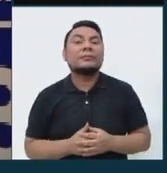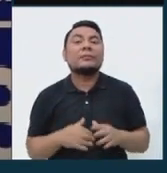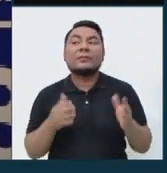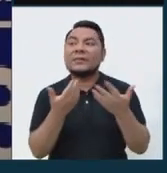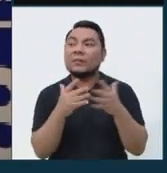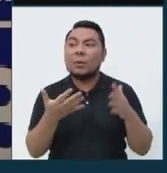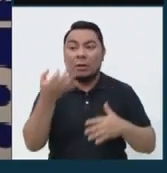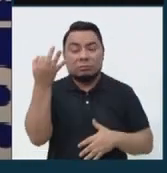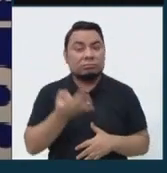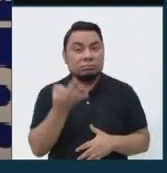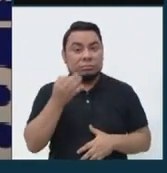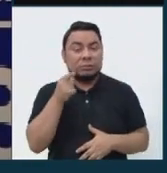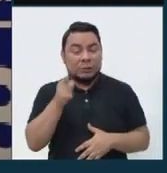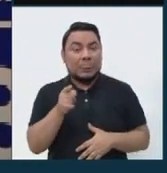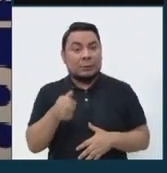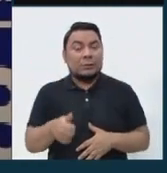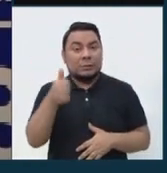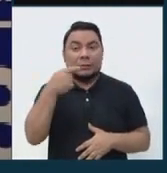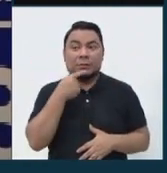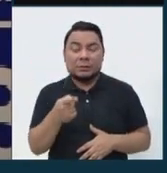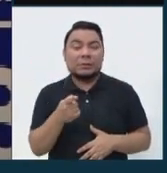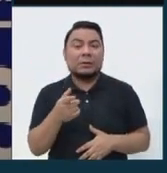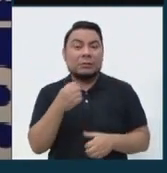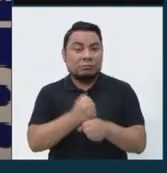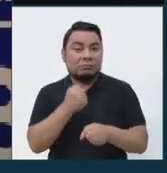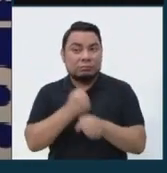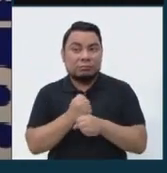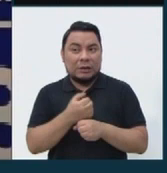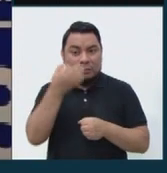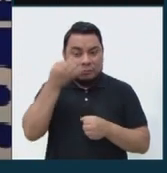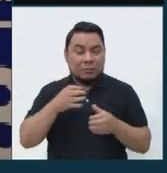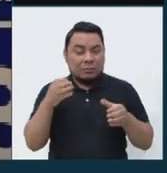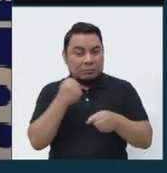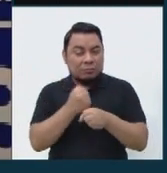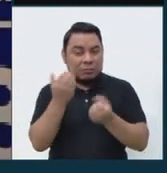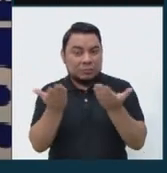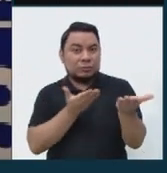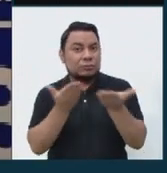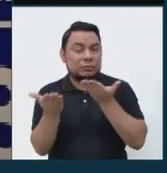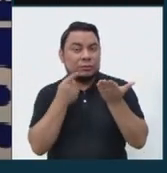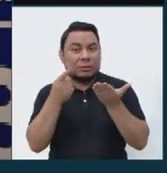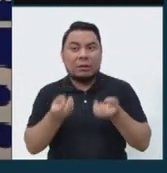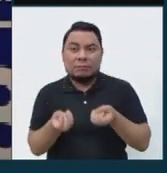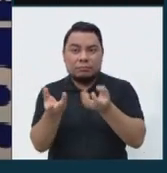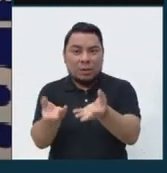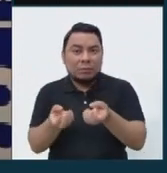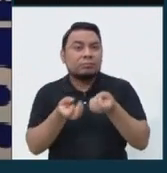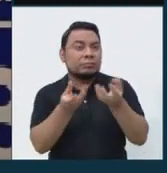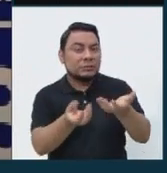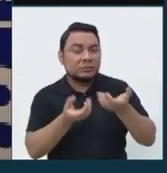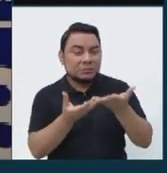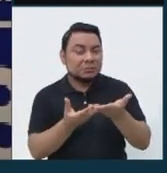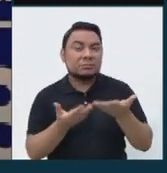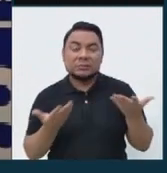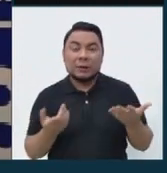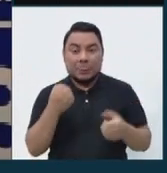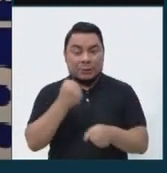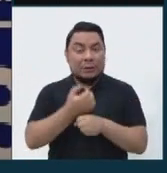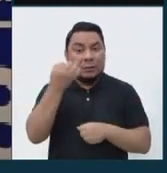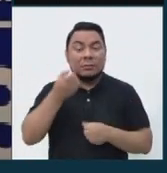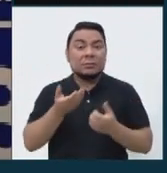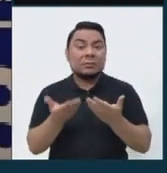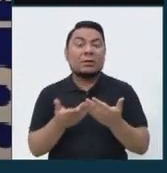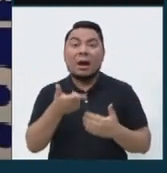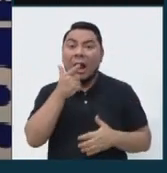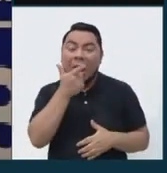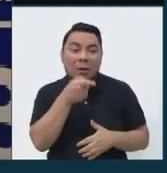eficiencia en la gerencia, en la gestión de los servicios de abastecimiento y la gestión misma